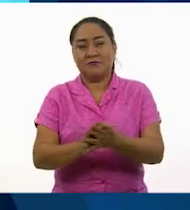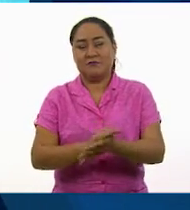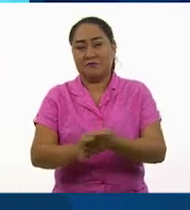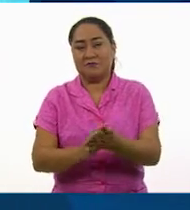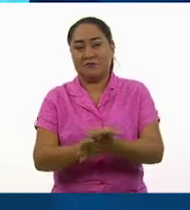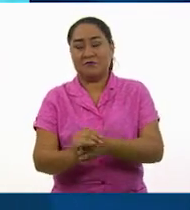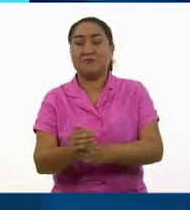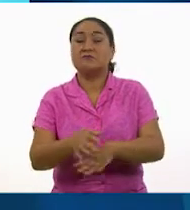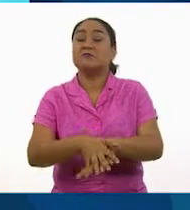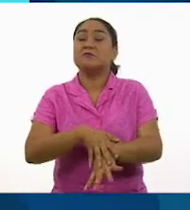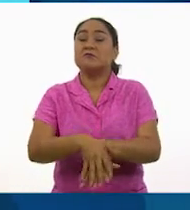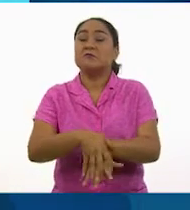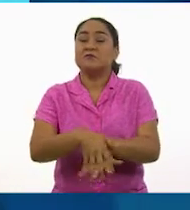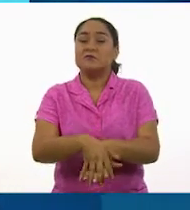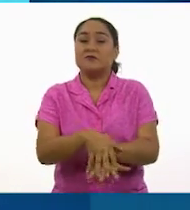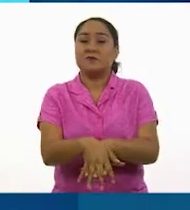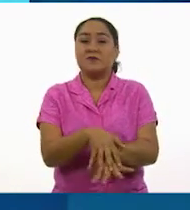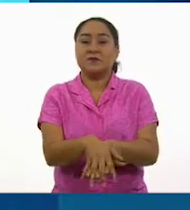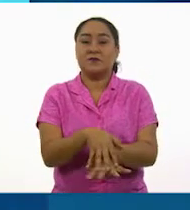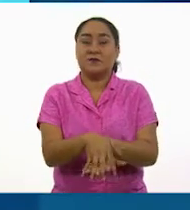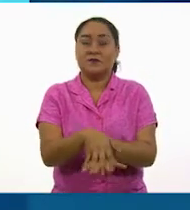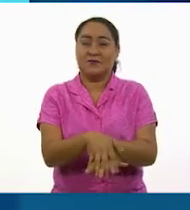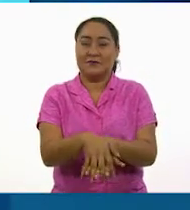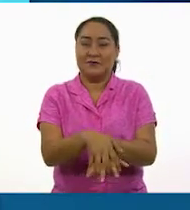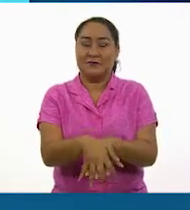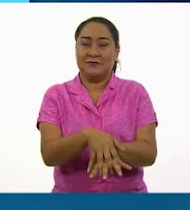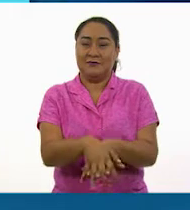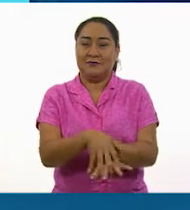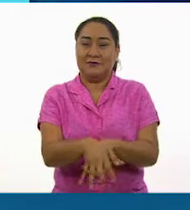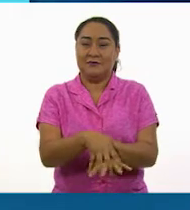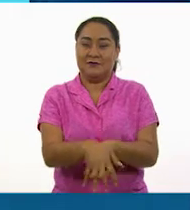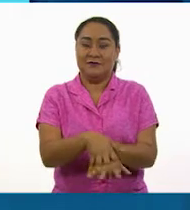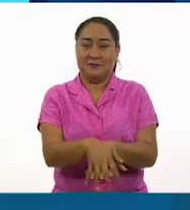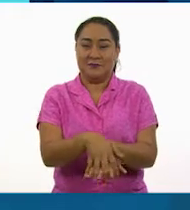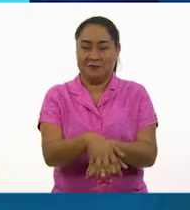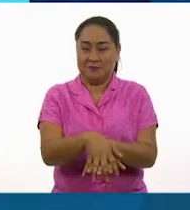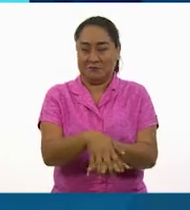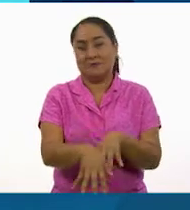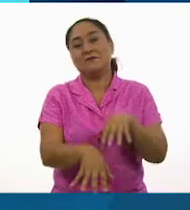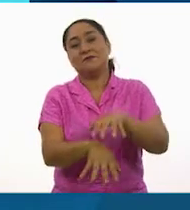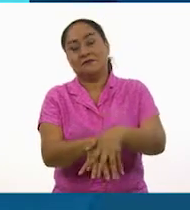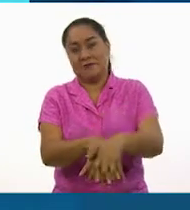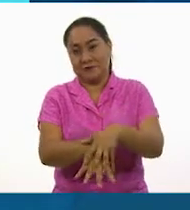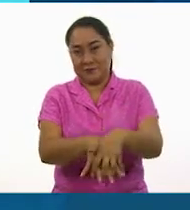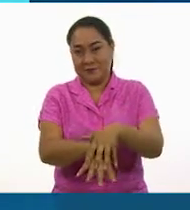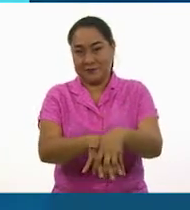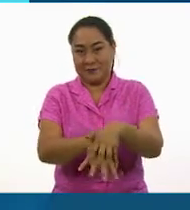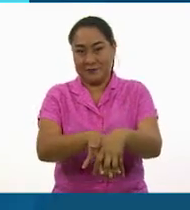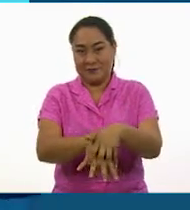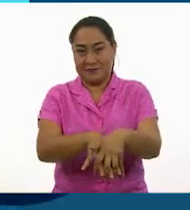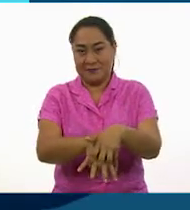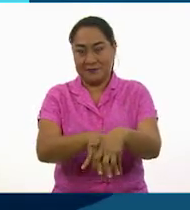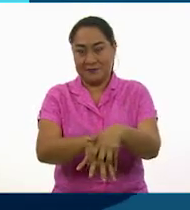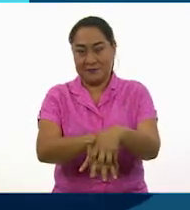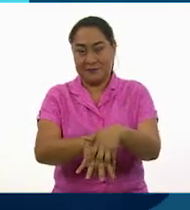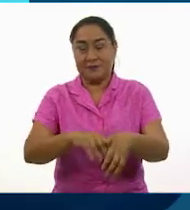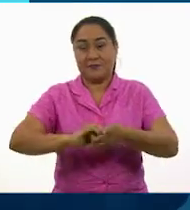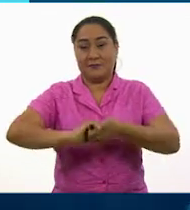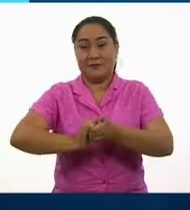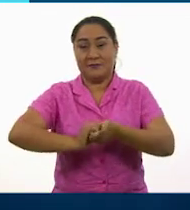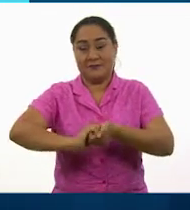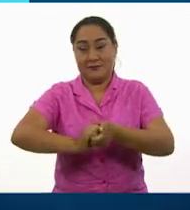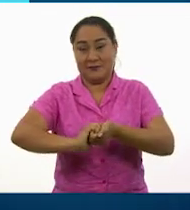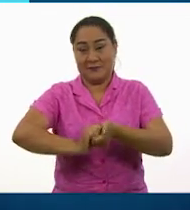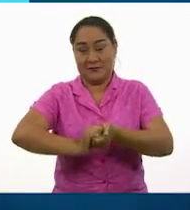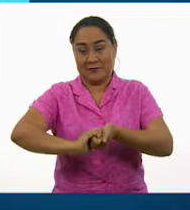palma de una de tus manos contra el dorso de la otra entrelazando los dedos. Repite lo mismo con la otra mano. Frota los dedos.